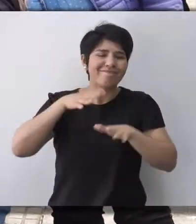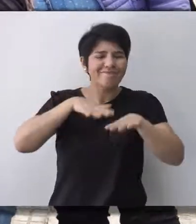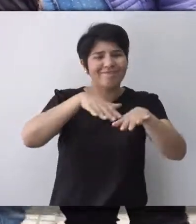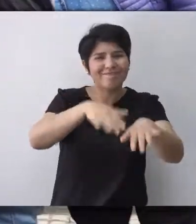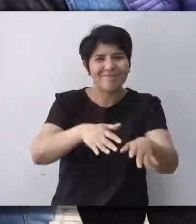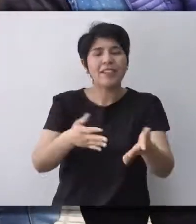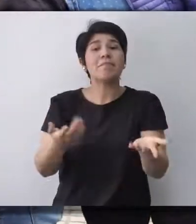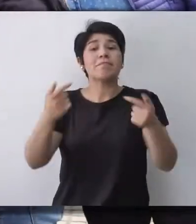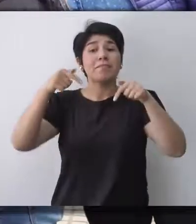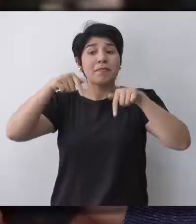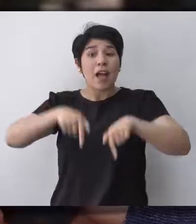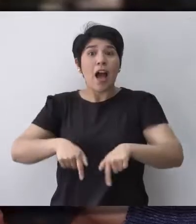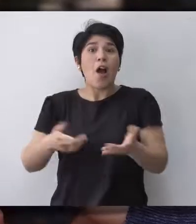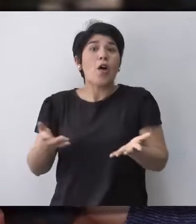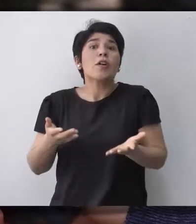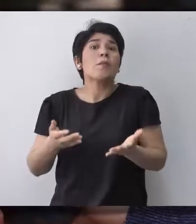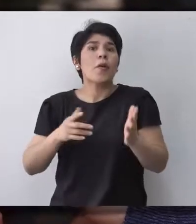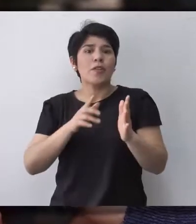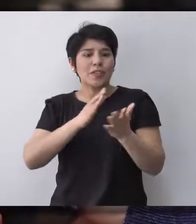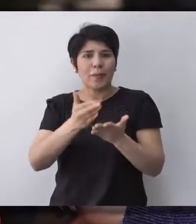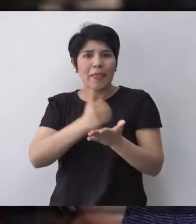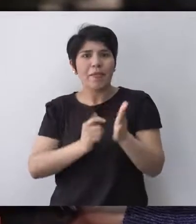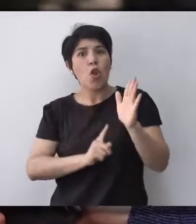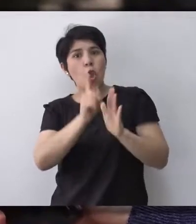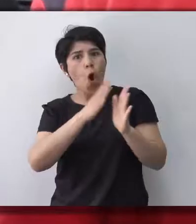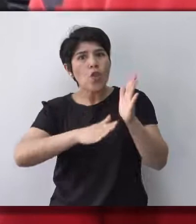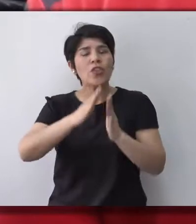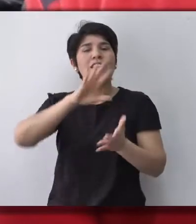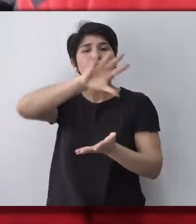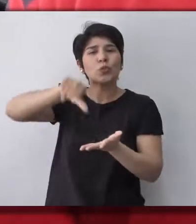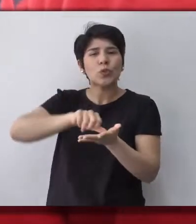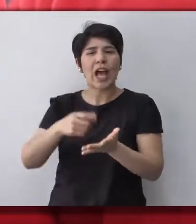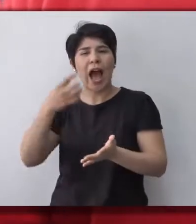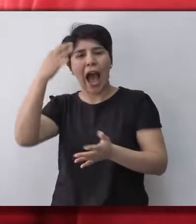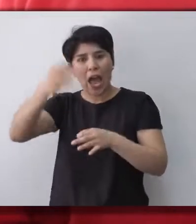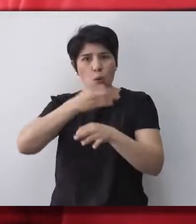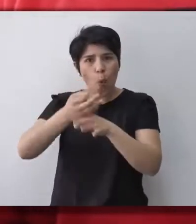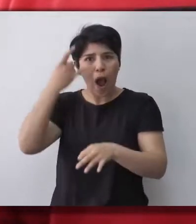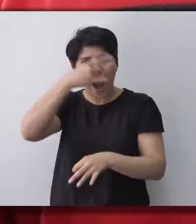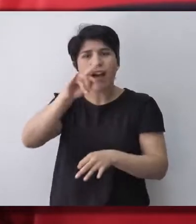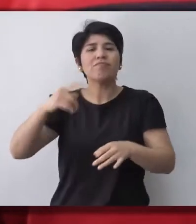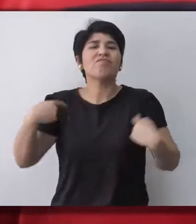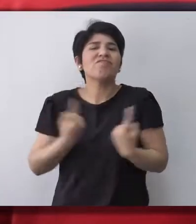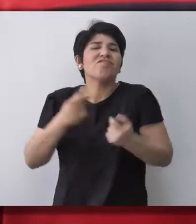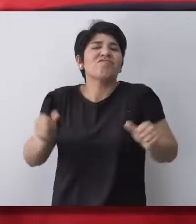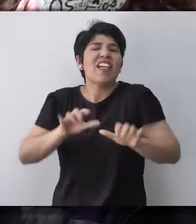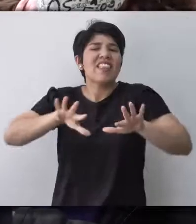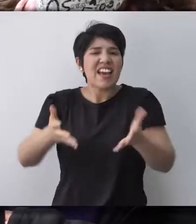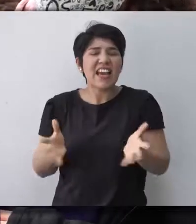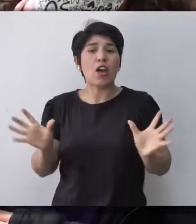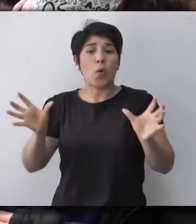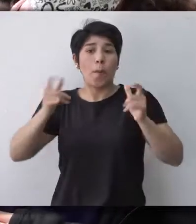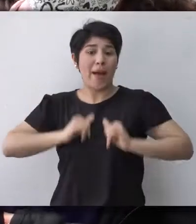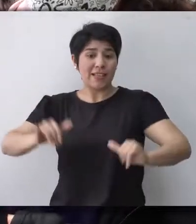Hoy tocaba el norte, en realidad tocaba esta bella ciudad de Aiguá, y lo que hemos elegido a la actividad de hoy va a ser un tour para